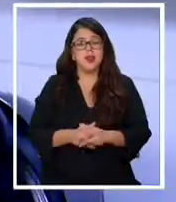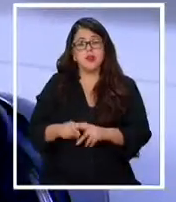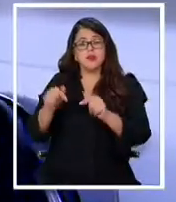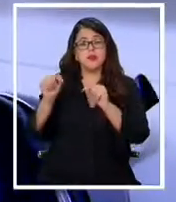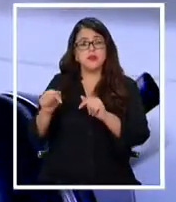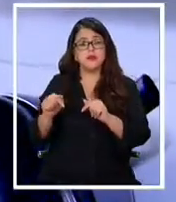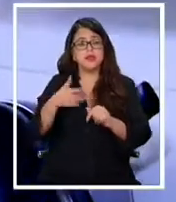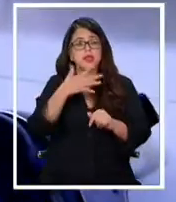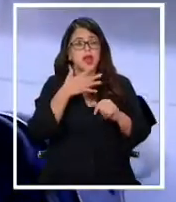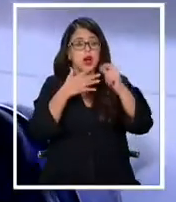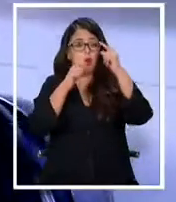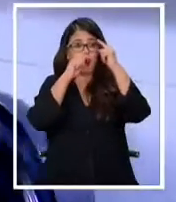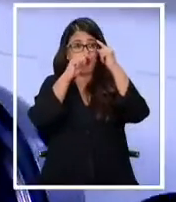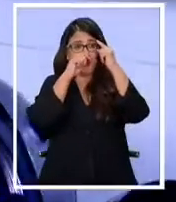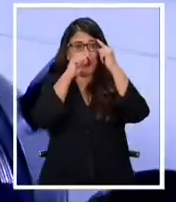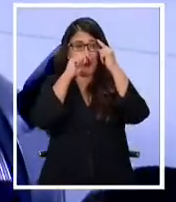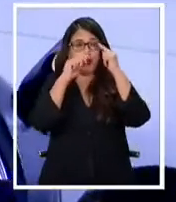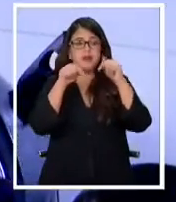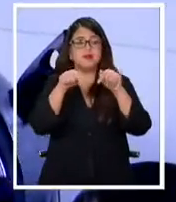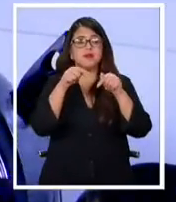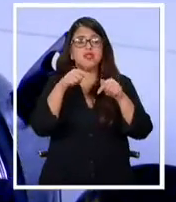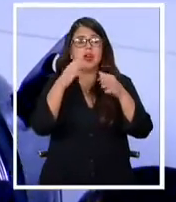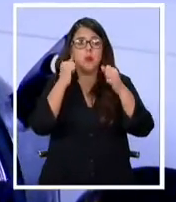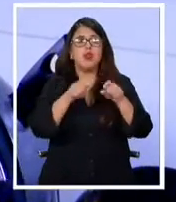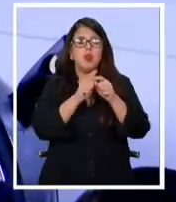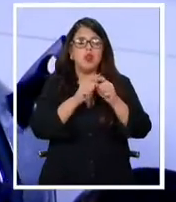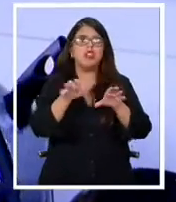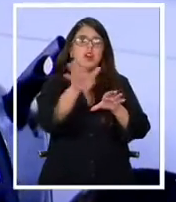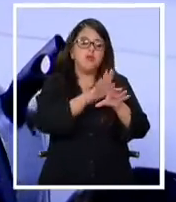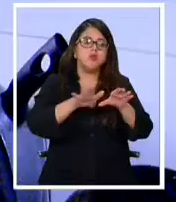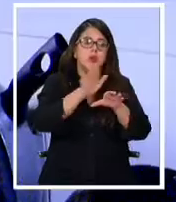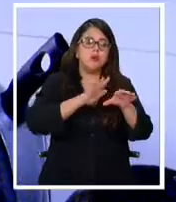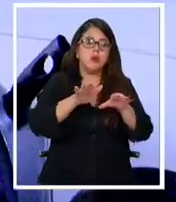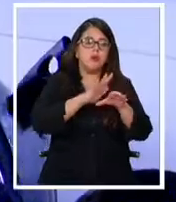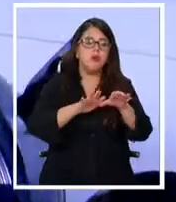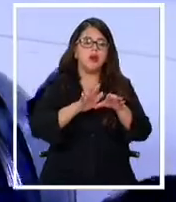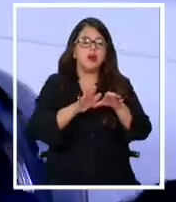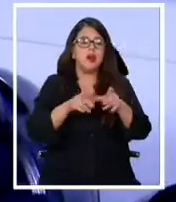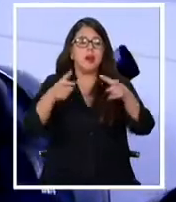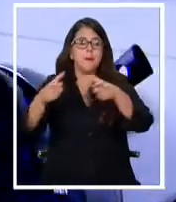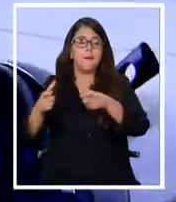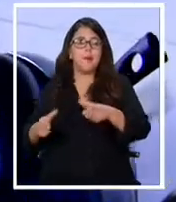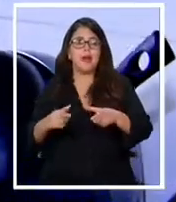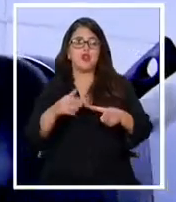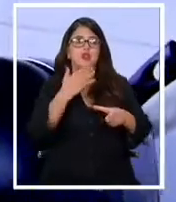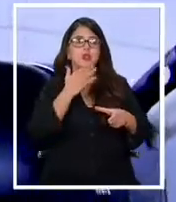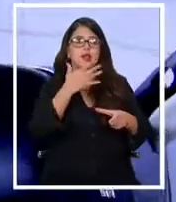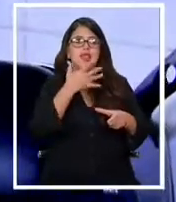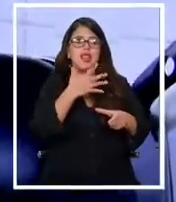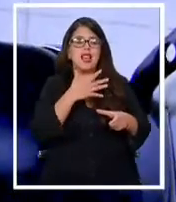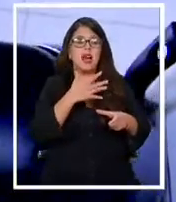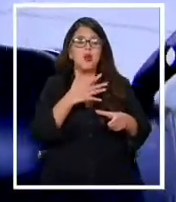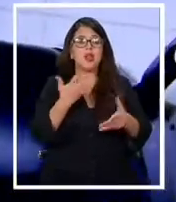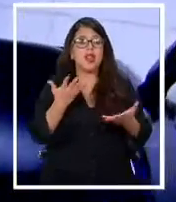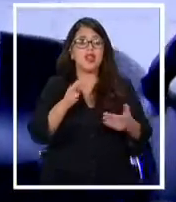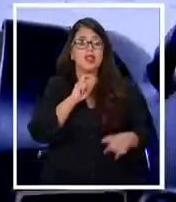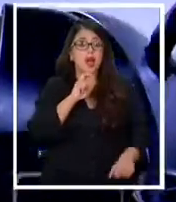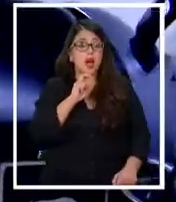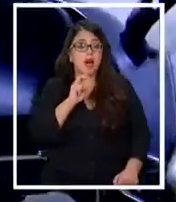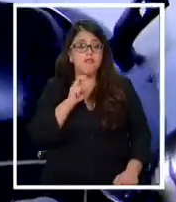esta misma agüita que queda, uno puede seguir lavando la loza y también el agua del café.